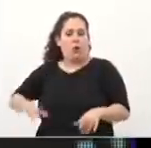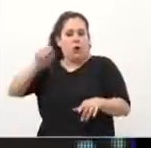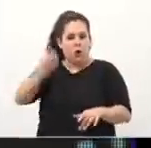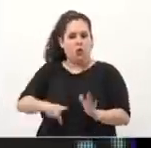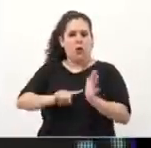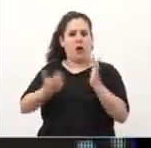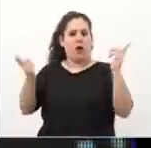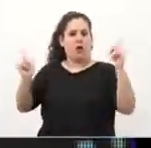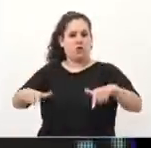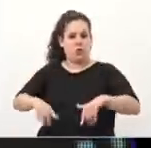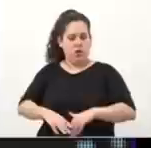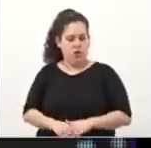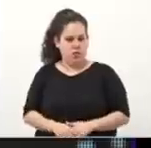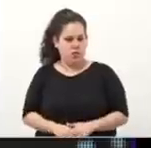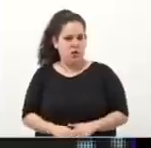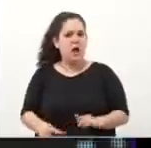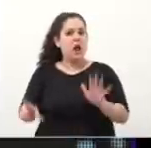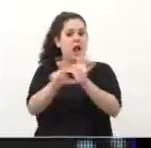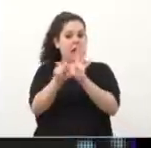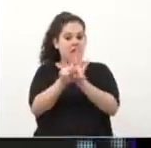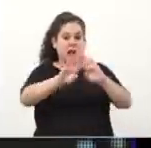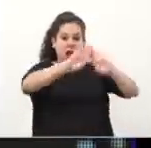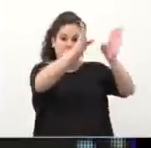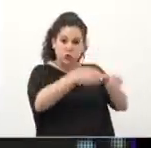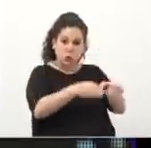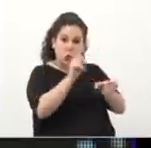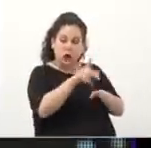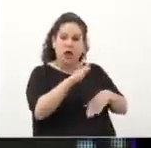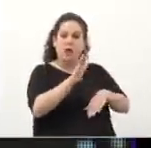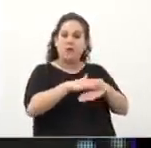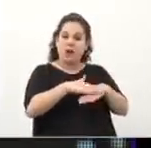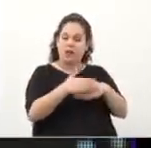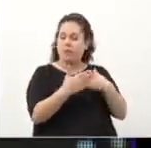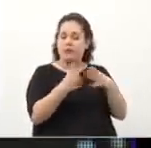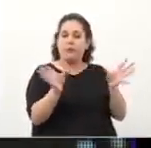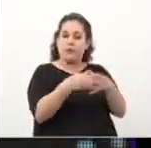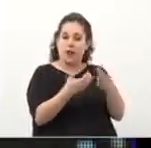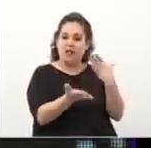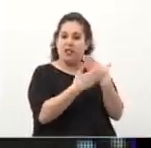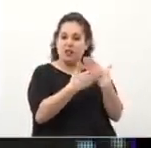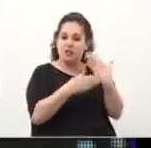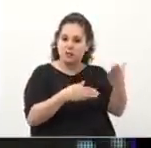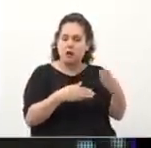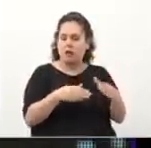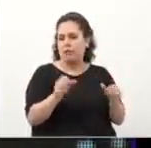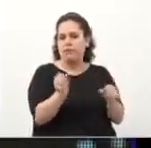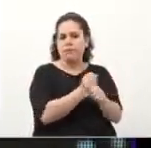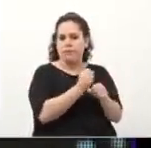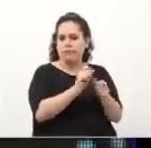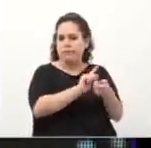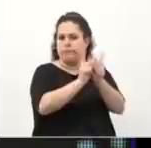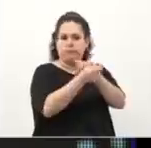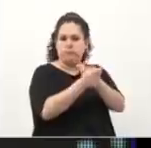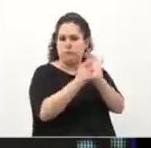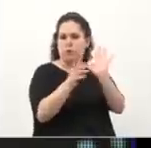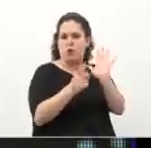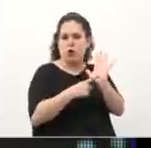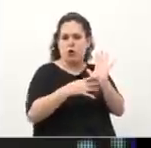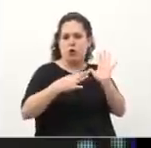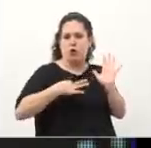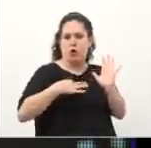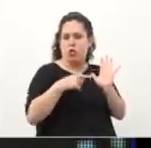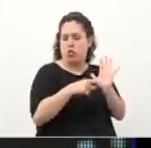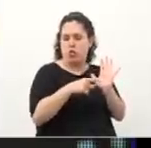ha reforzado la legislación. En la legislatura con la oposición del frente de izquierda se modificó el código contravencional para darle más fuerza a esta policía